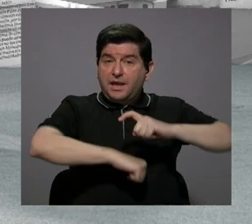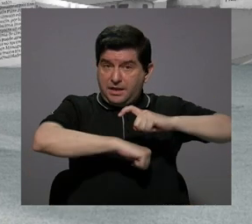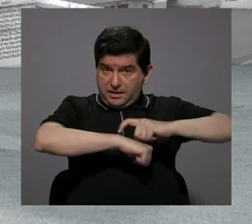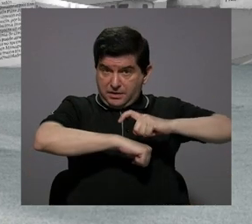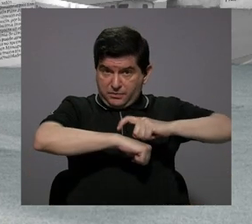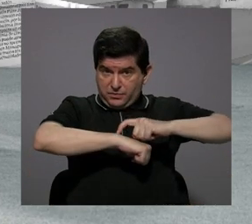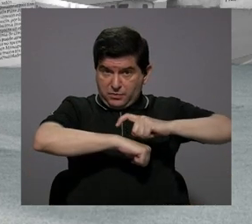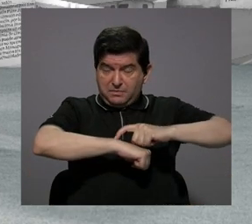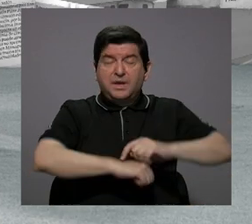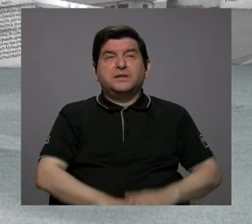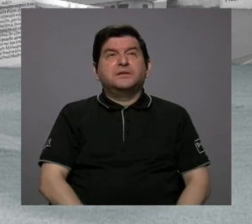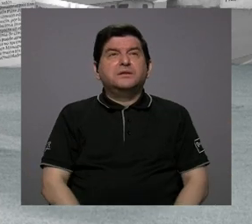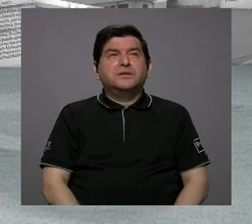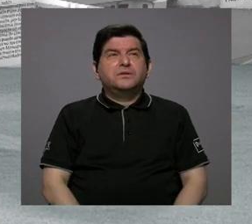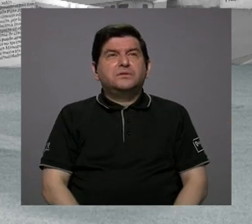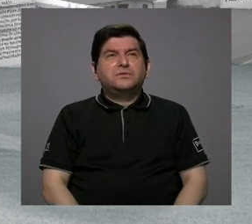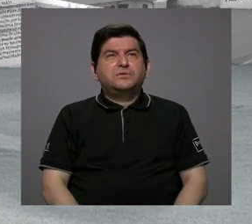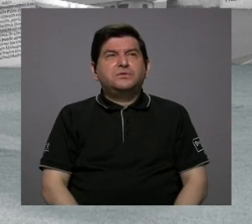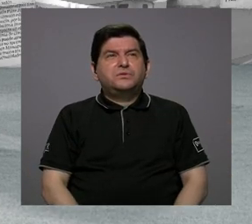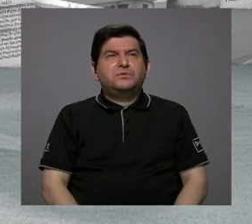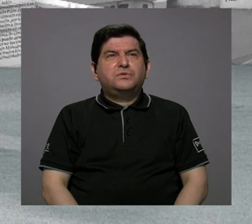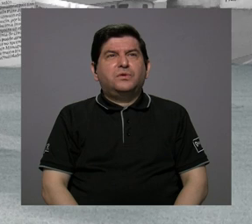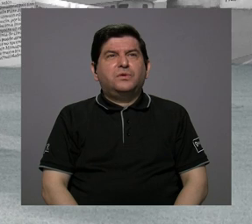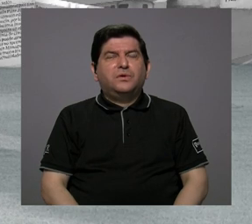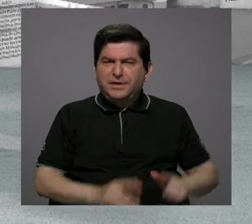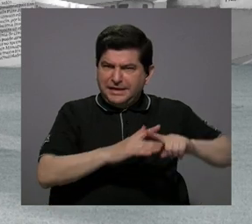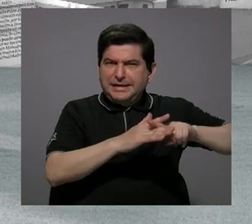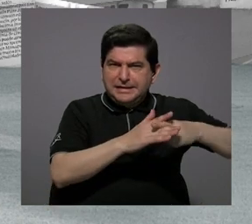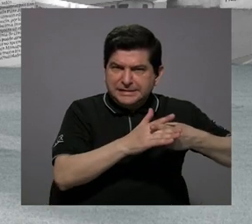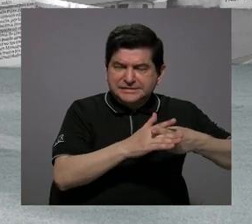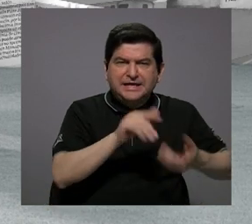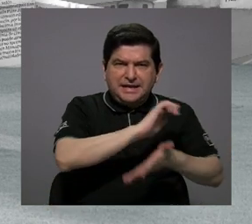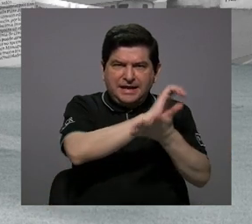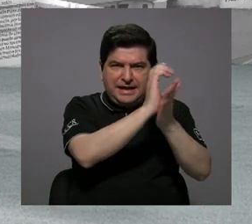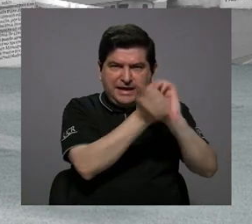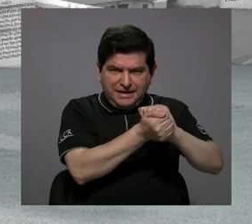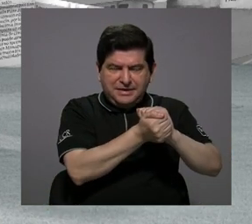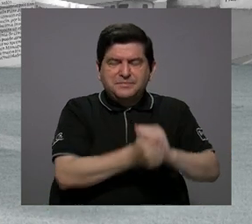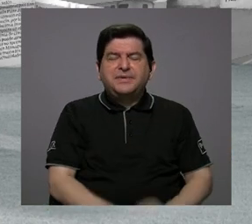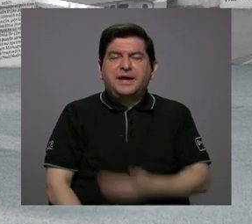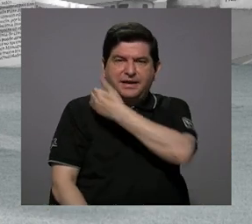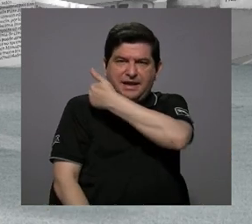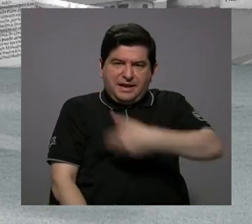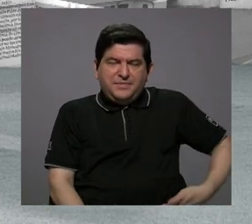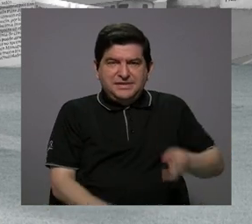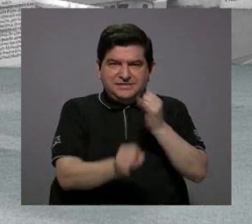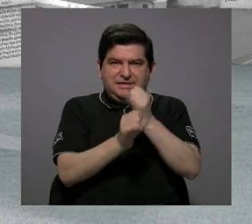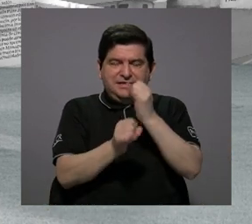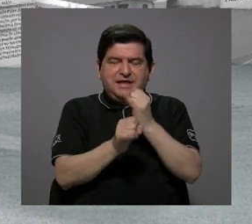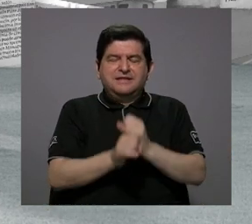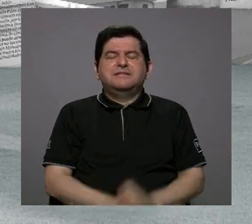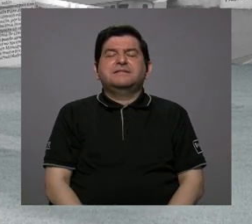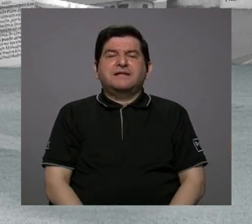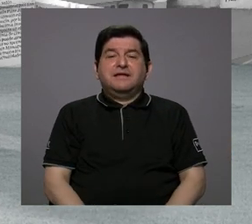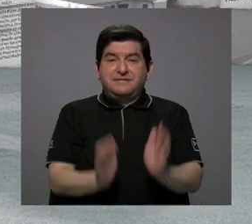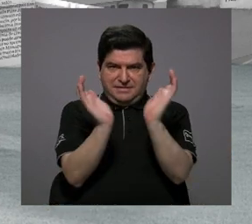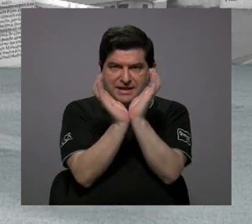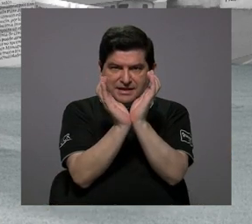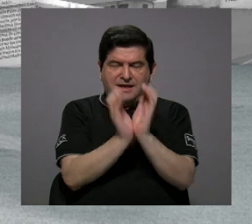Y parto del momento en que se cambia al presidente ejecutivo de la caja versus